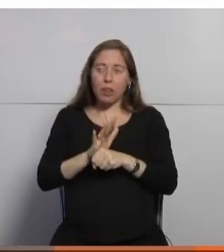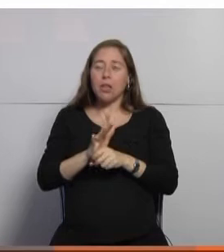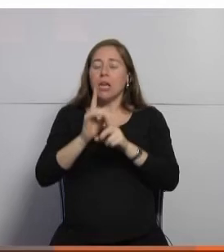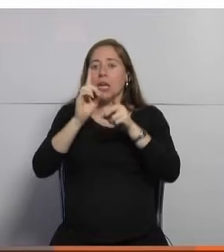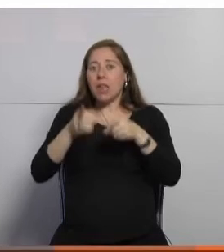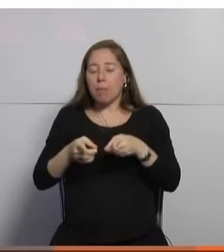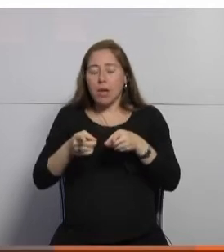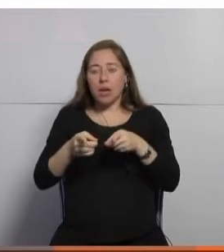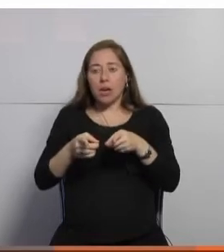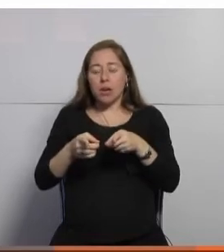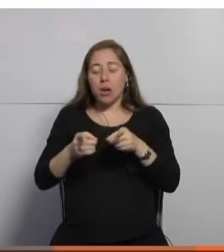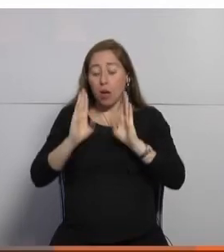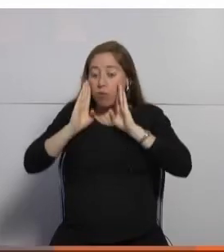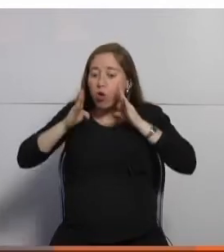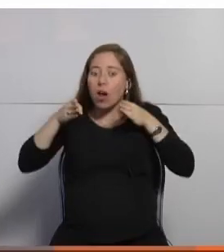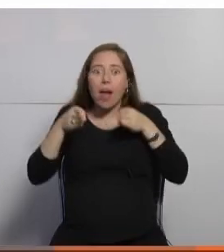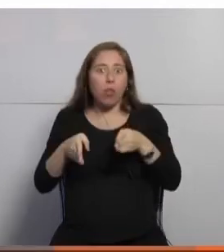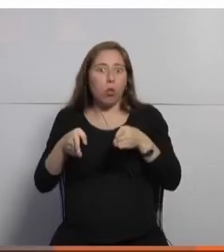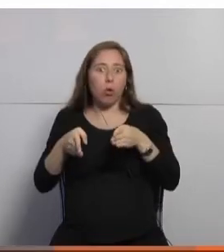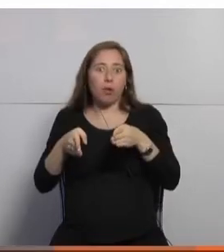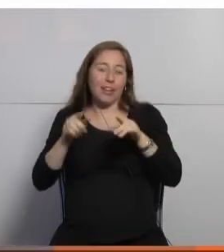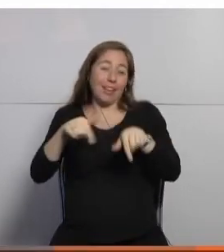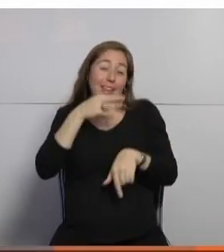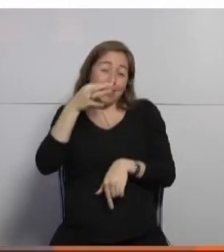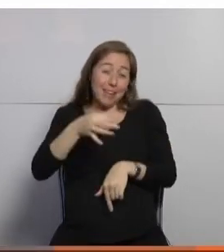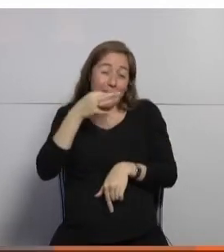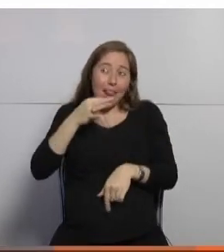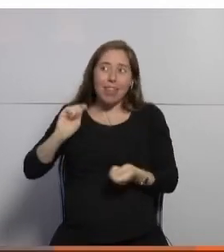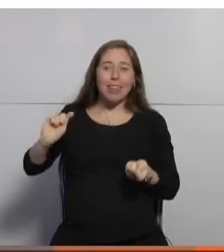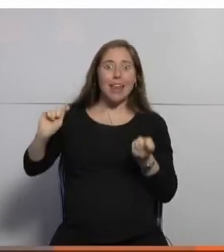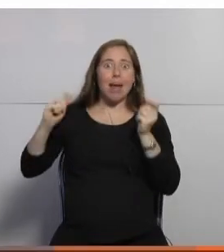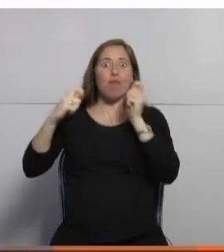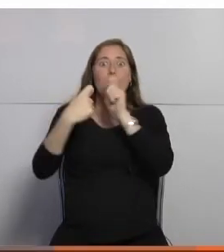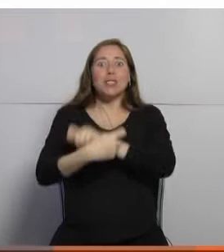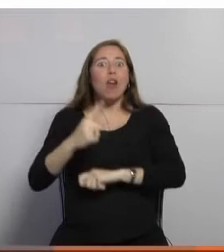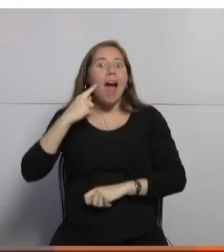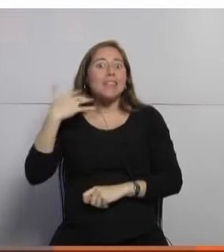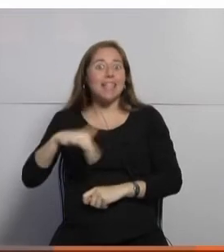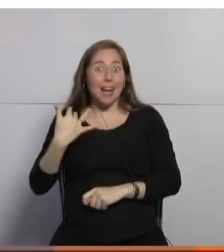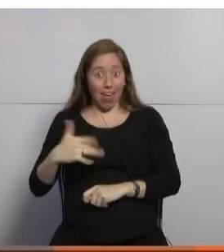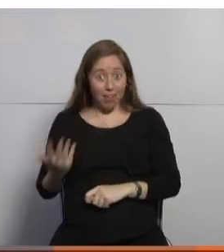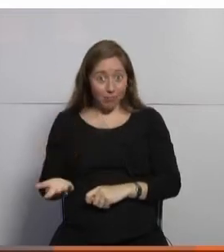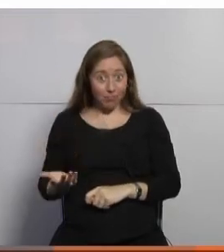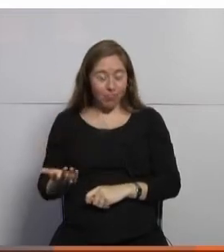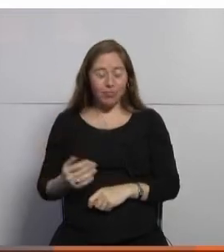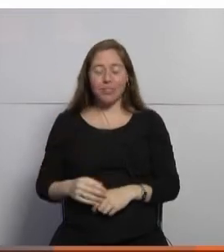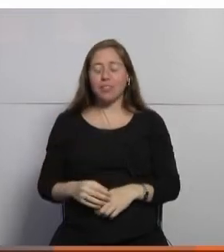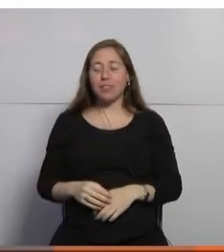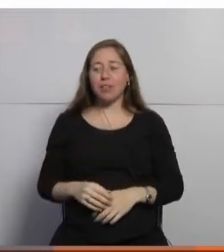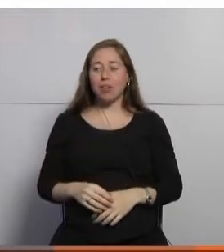a la consigna de esta charla de transformación acelerada y